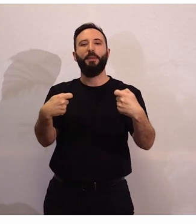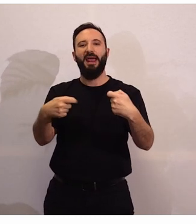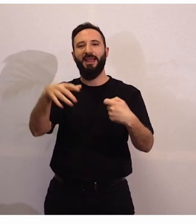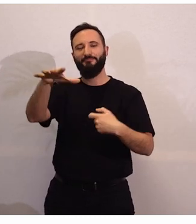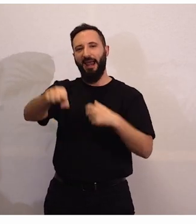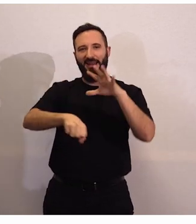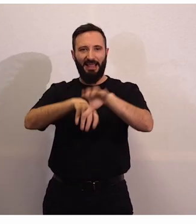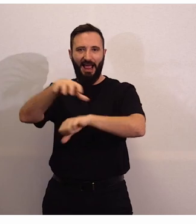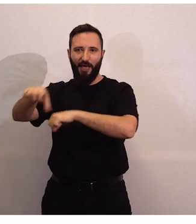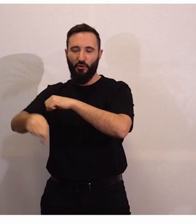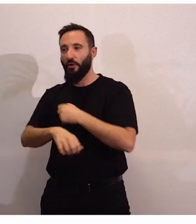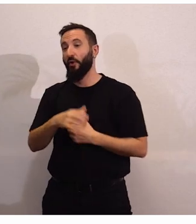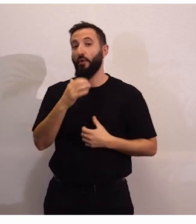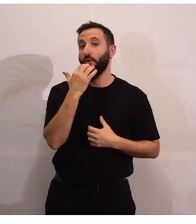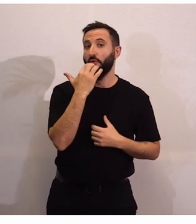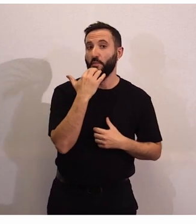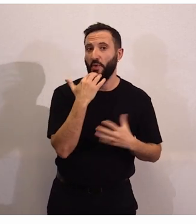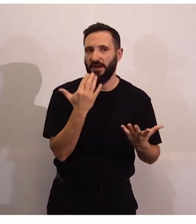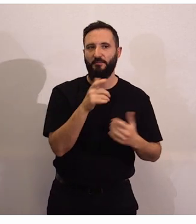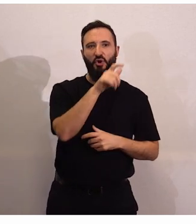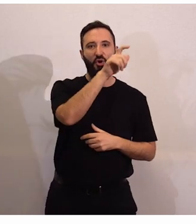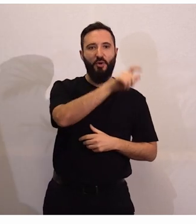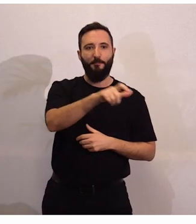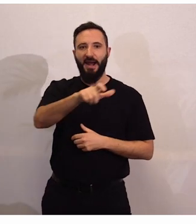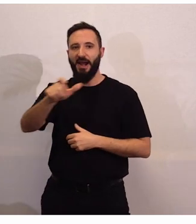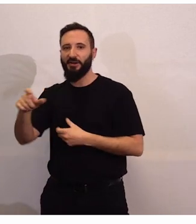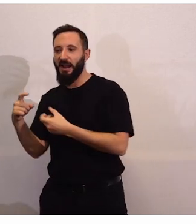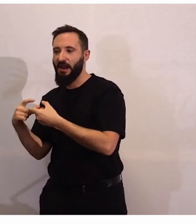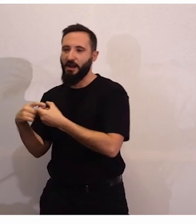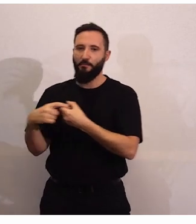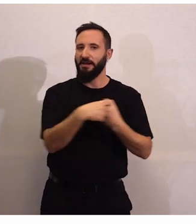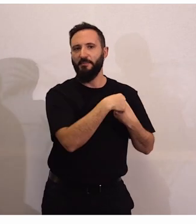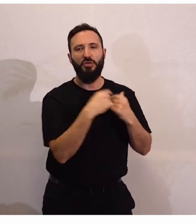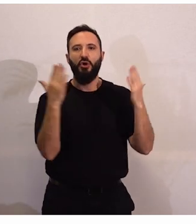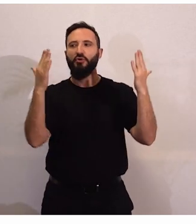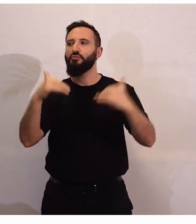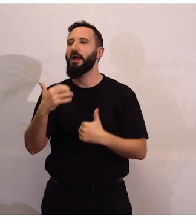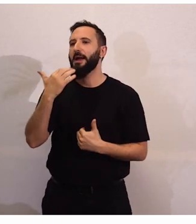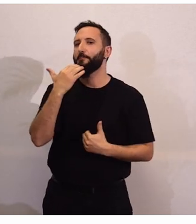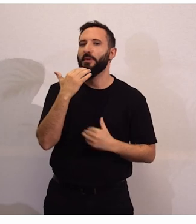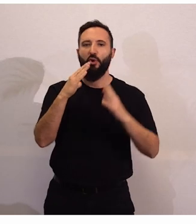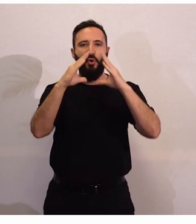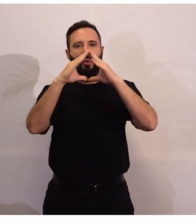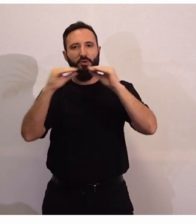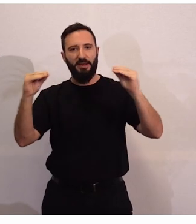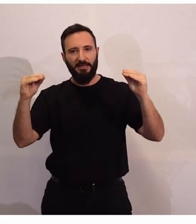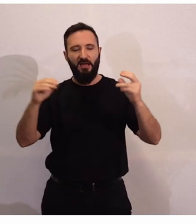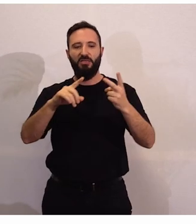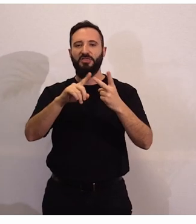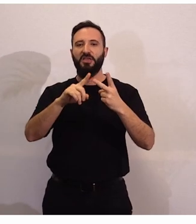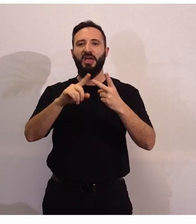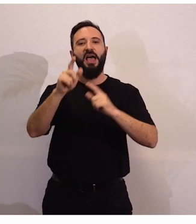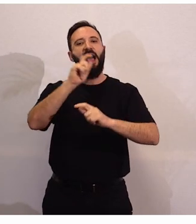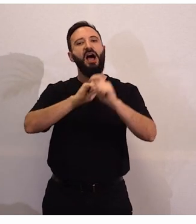Pero, por ejemplo, hay gente que no está participando, por ejemplo, en la universidad, en la